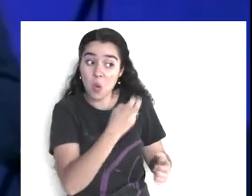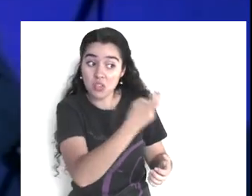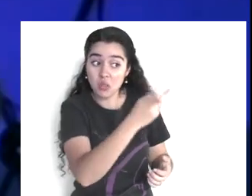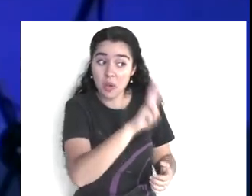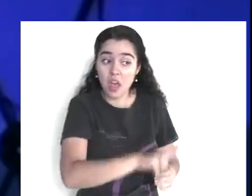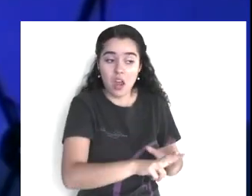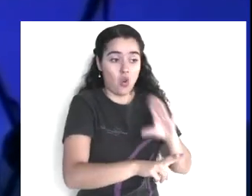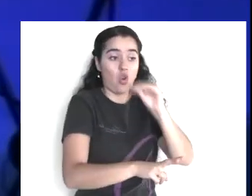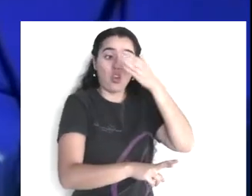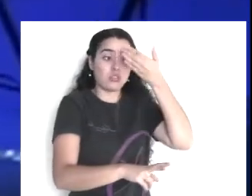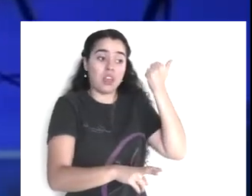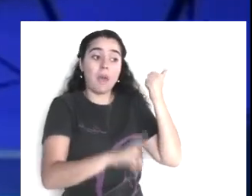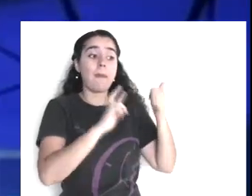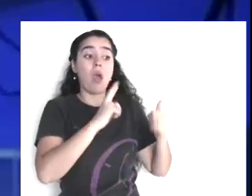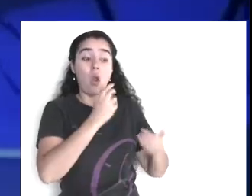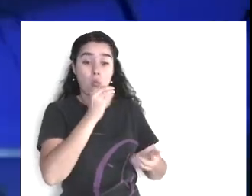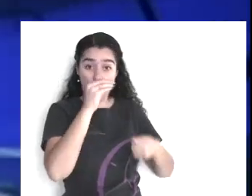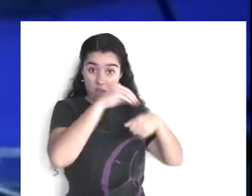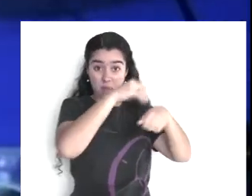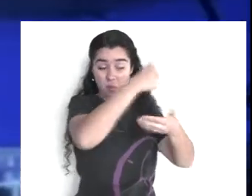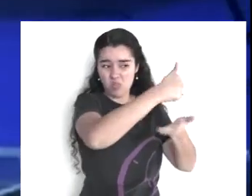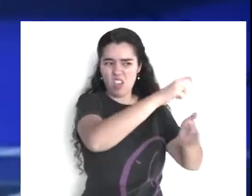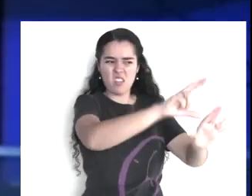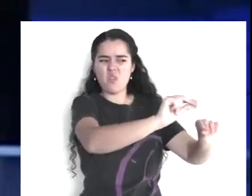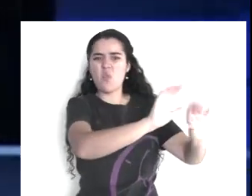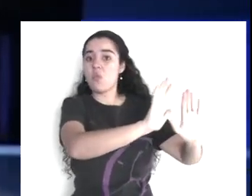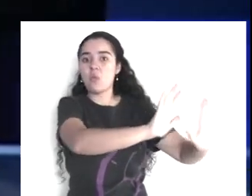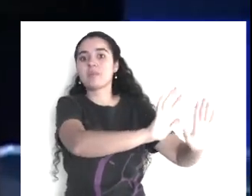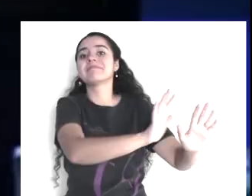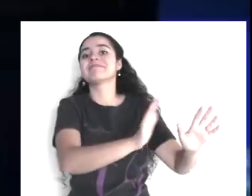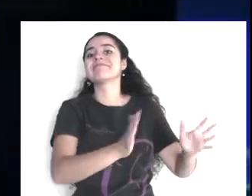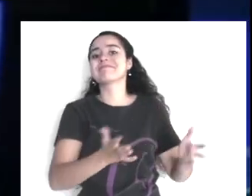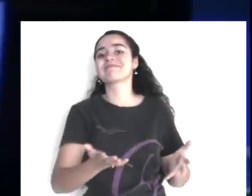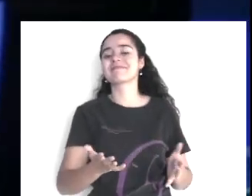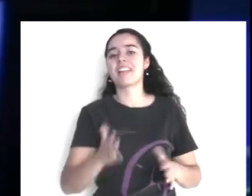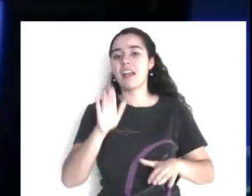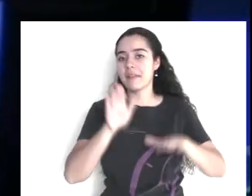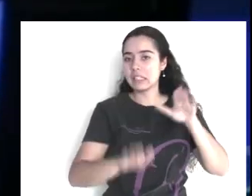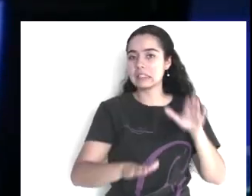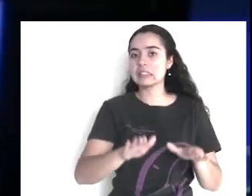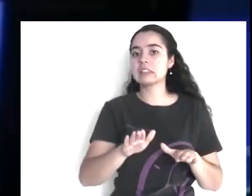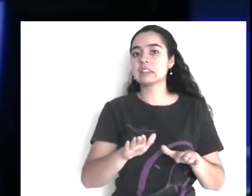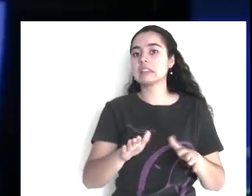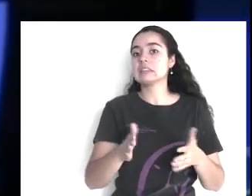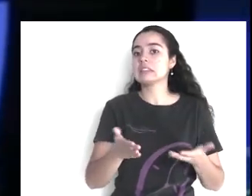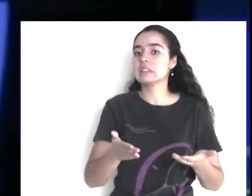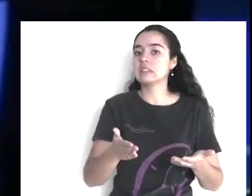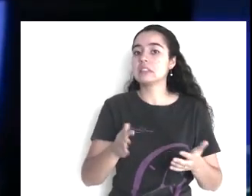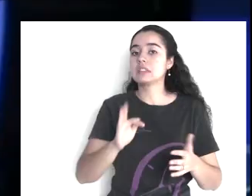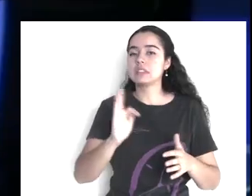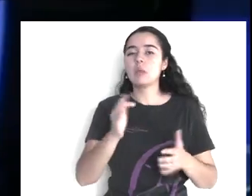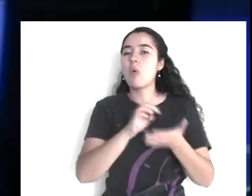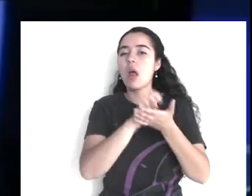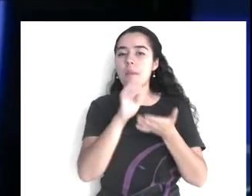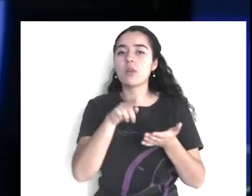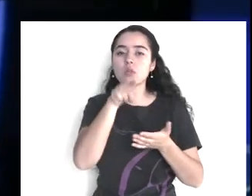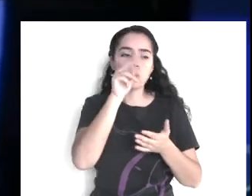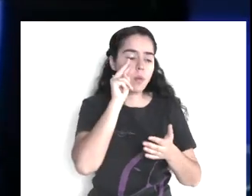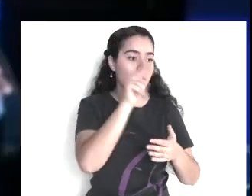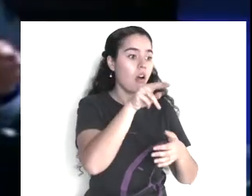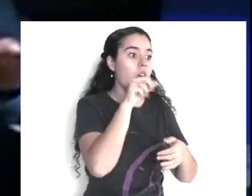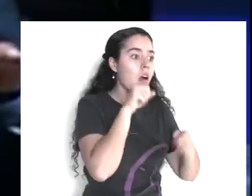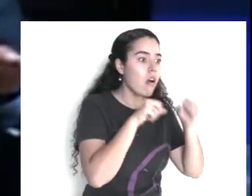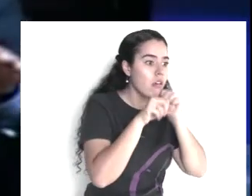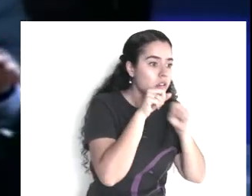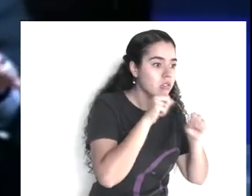sin comprobar, si es cierto, o no es cierto, y todavía, empeoramos las cosas, cuando lo